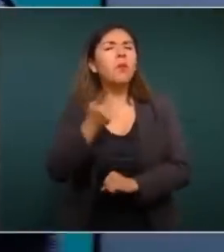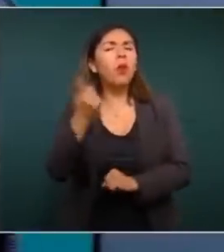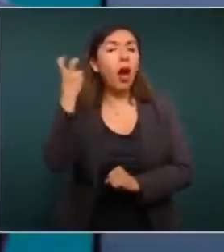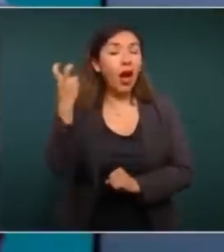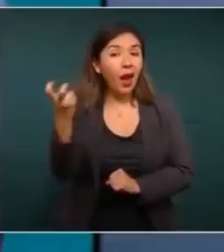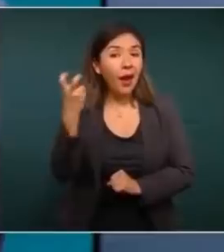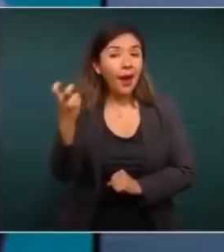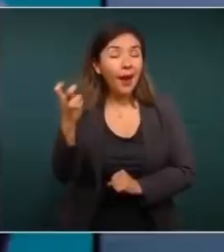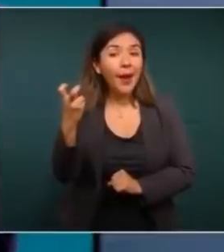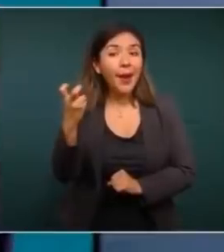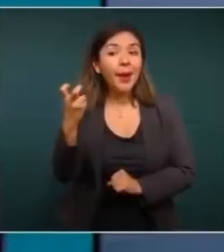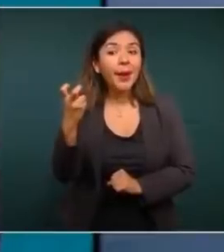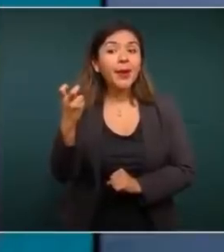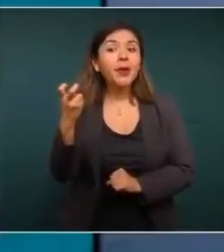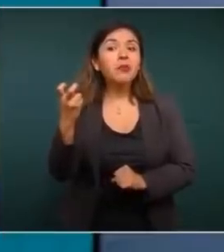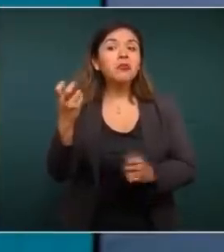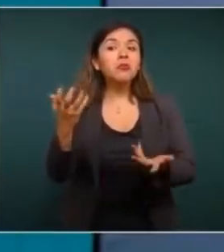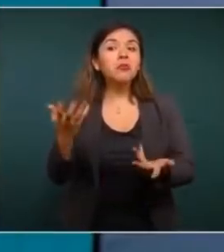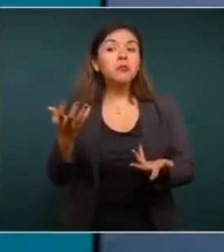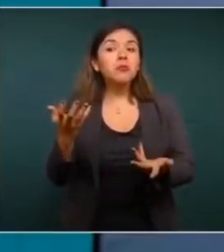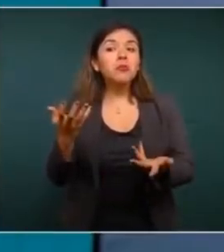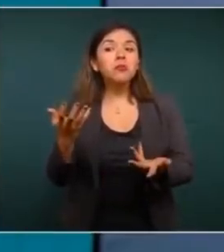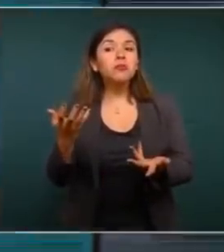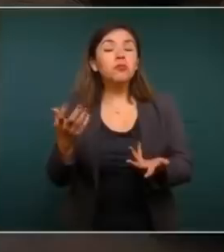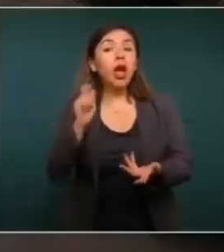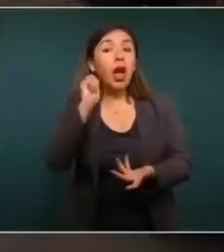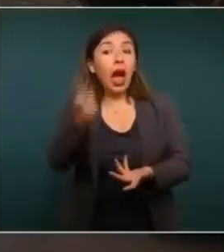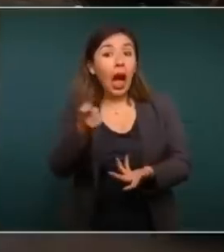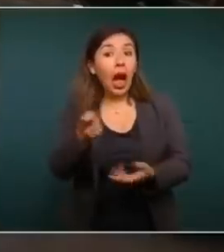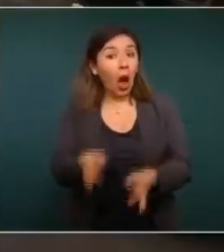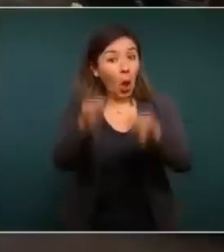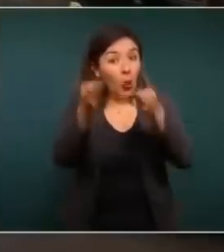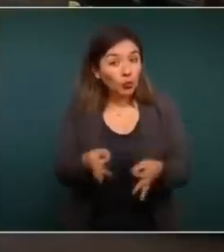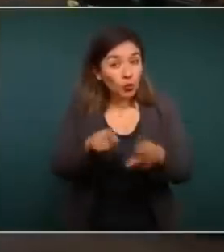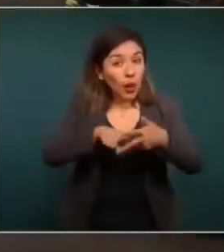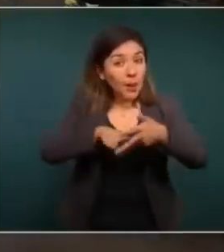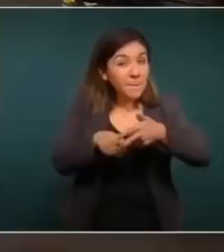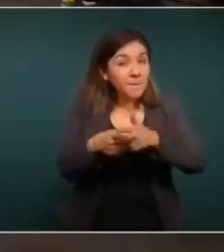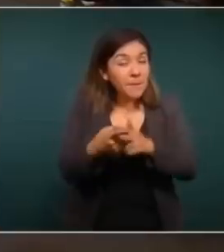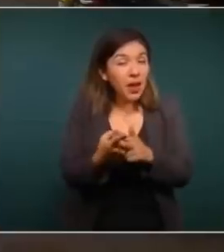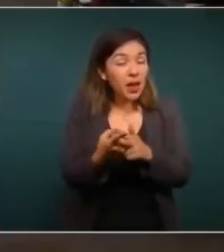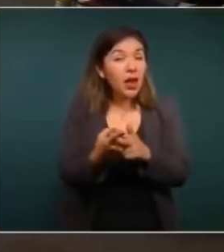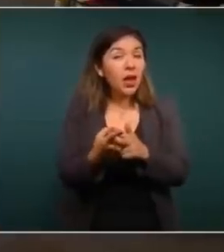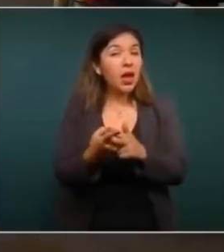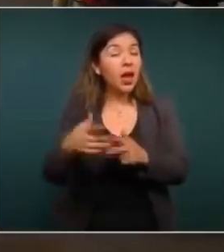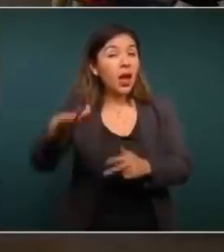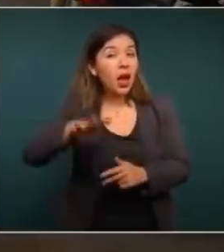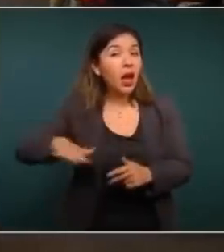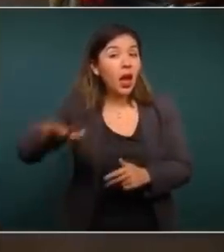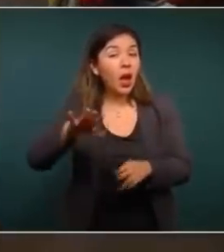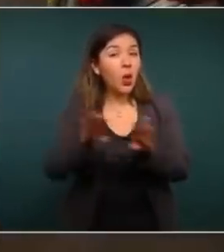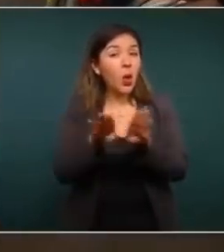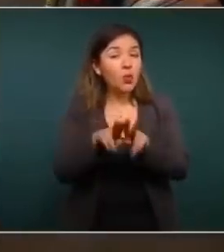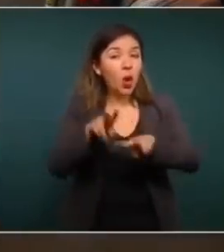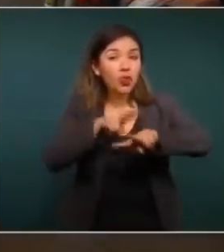no se origina realmente por donde va a pasar